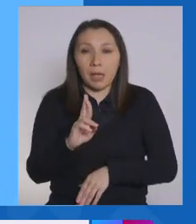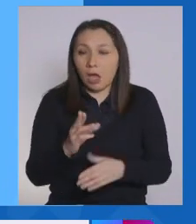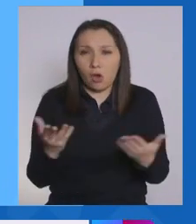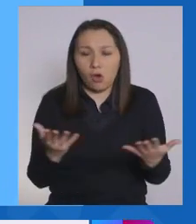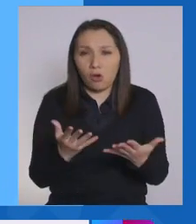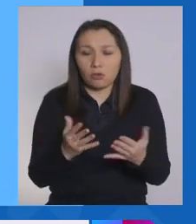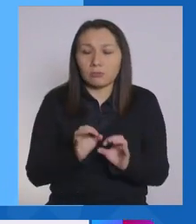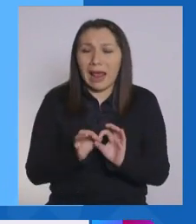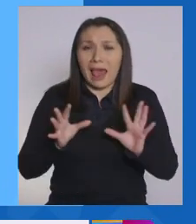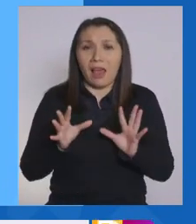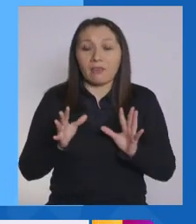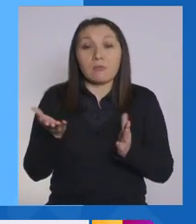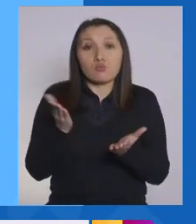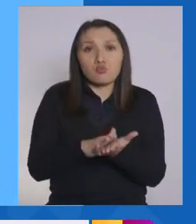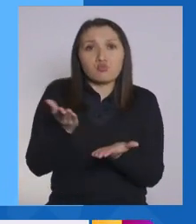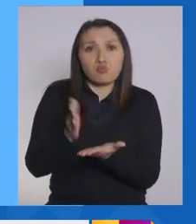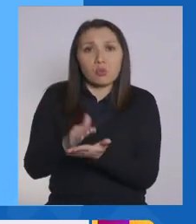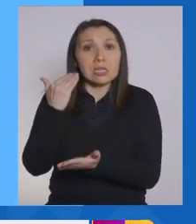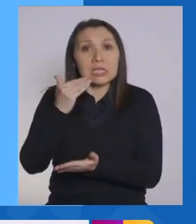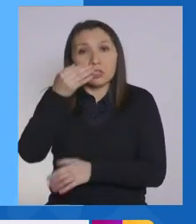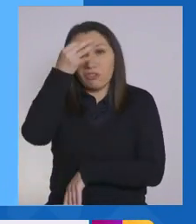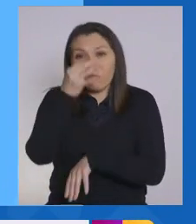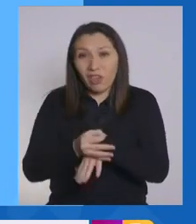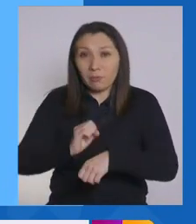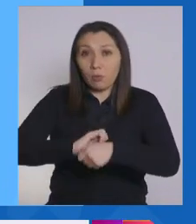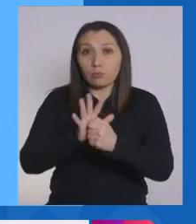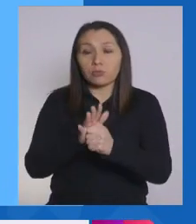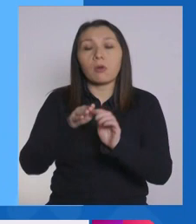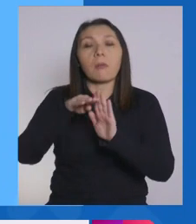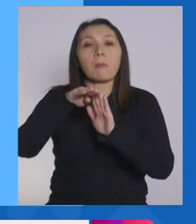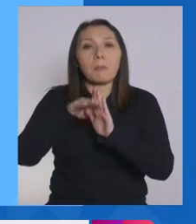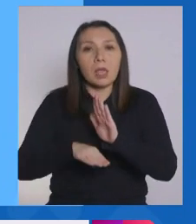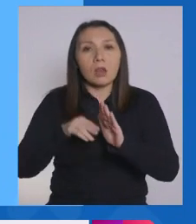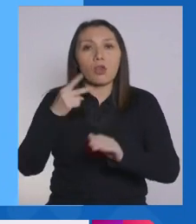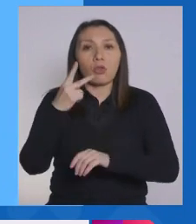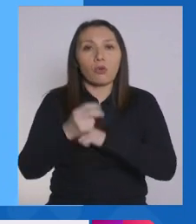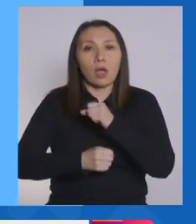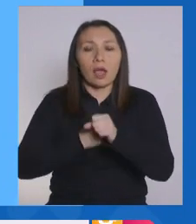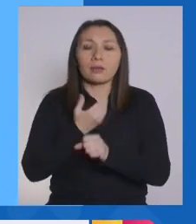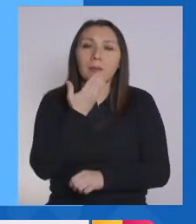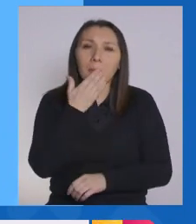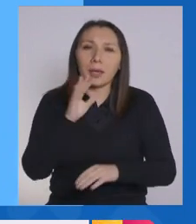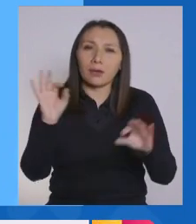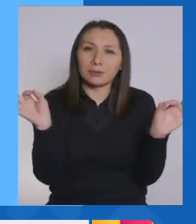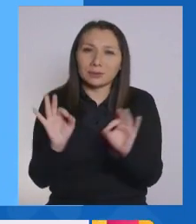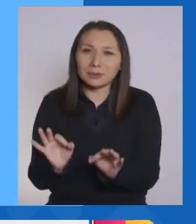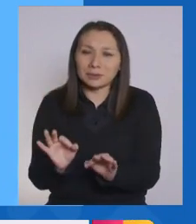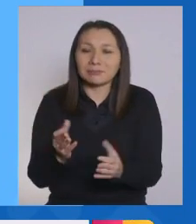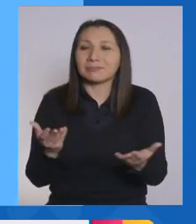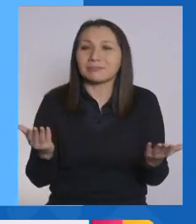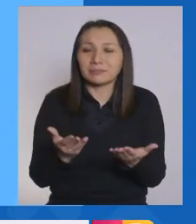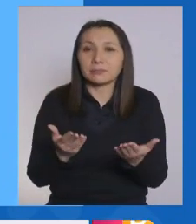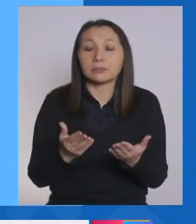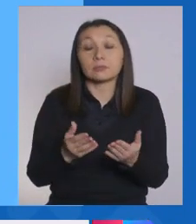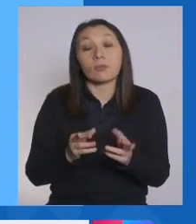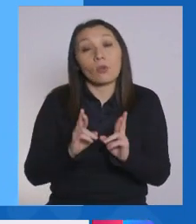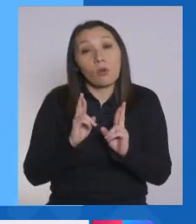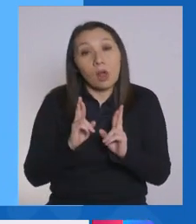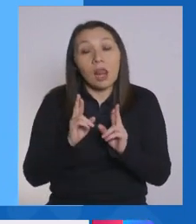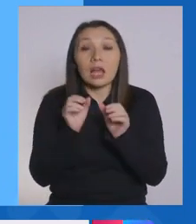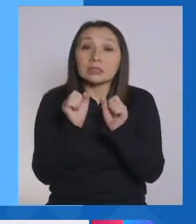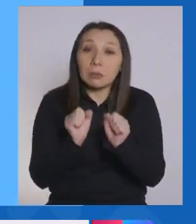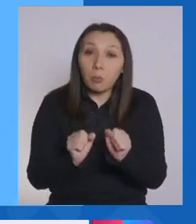mayor cantidad de muertes que ha habido en niños contagiados es en menores de dos años. Por lo tanto, la recomendación en este caso es, en la medida